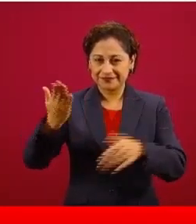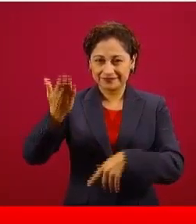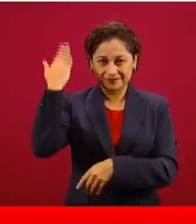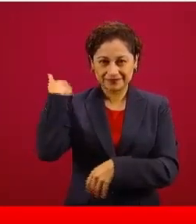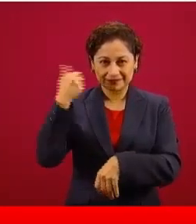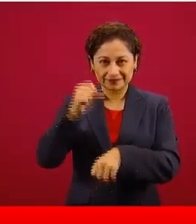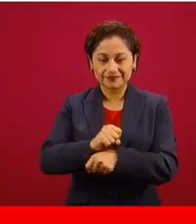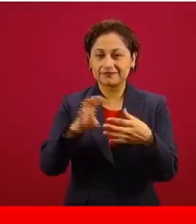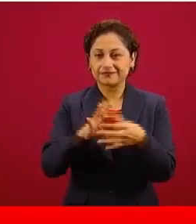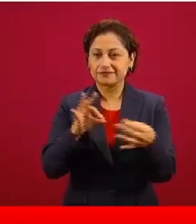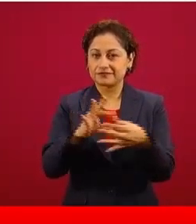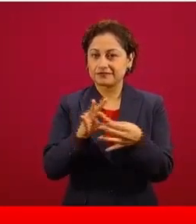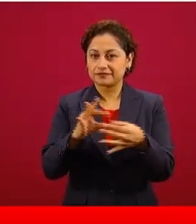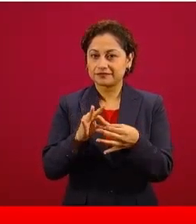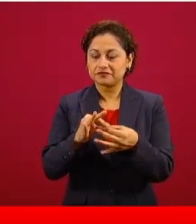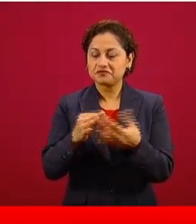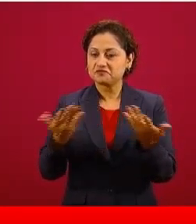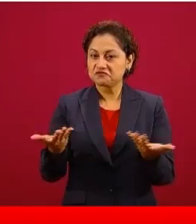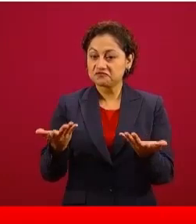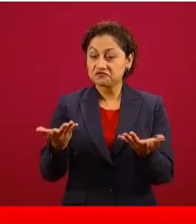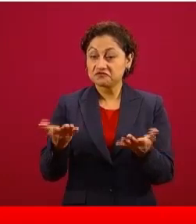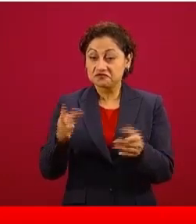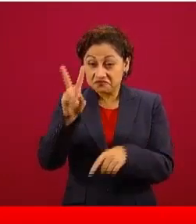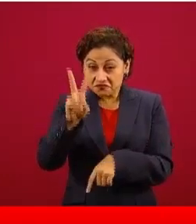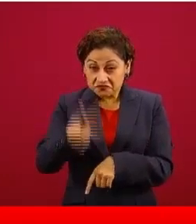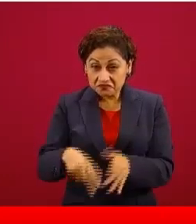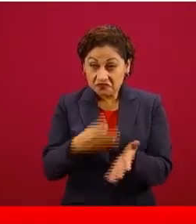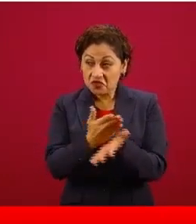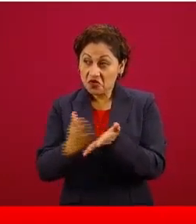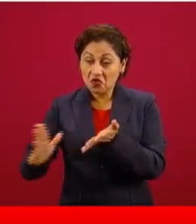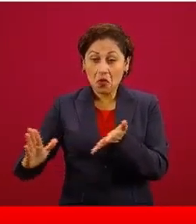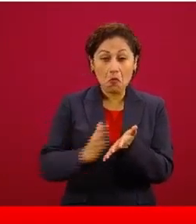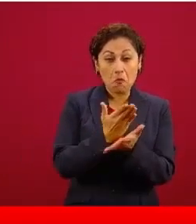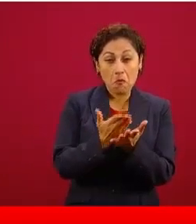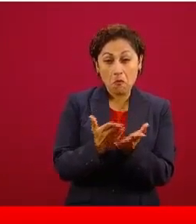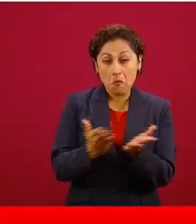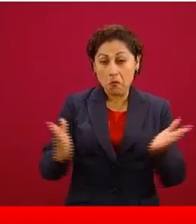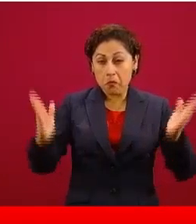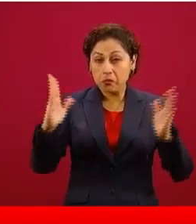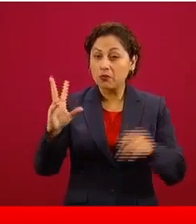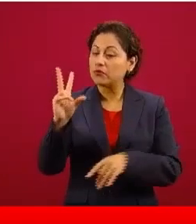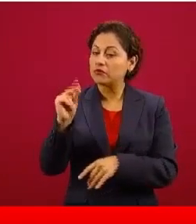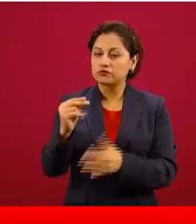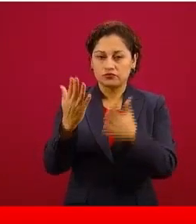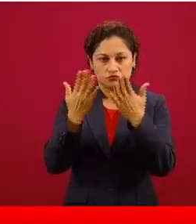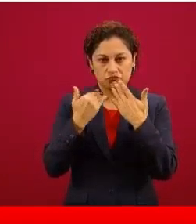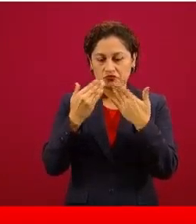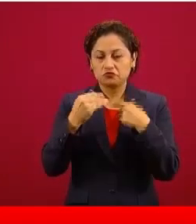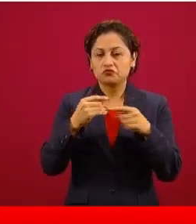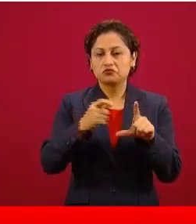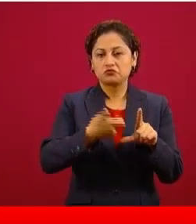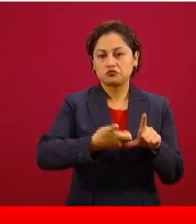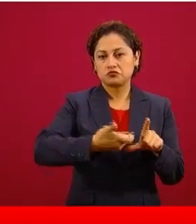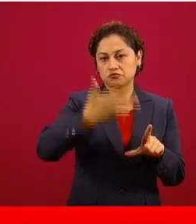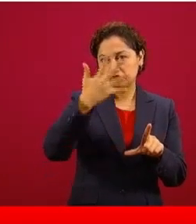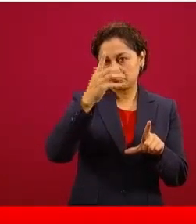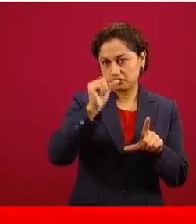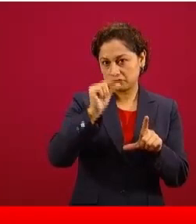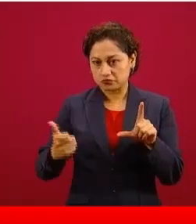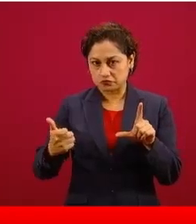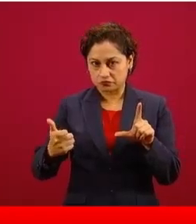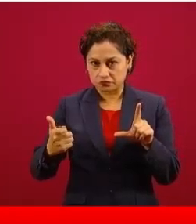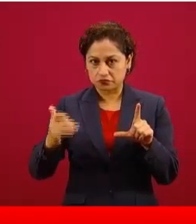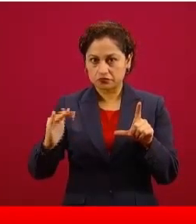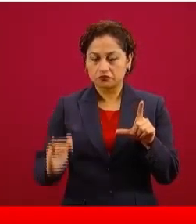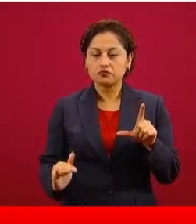pasada, no hay una gran diferencia en los promedios por marca entre quien da más caro y quien da más barato,